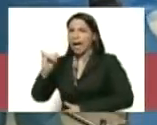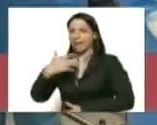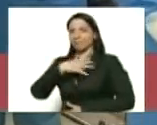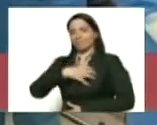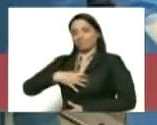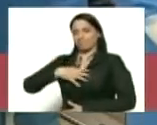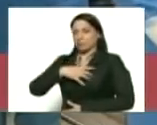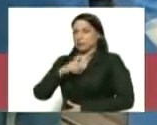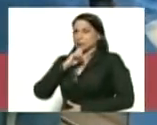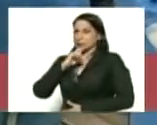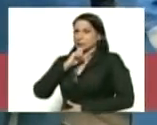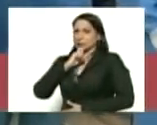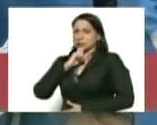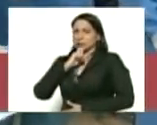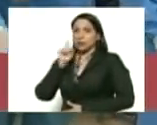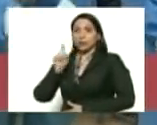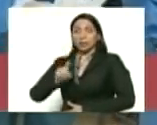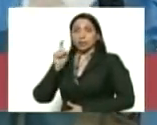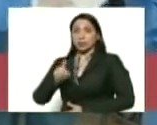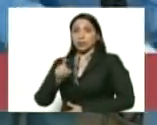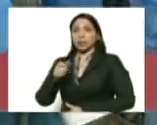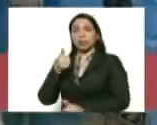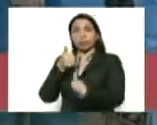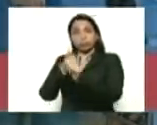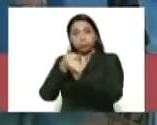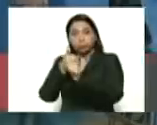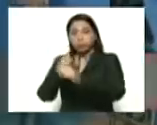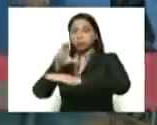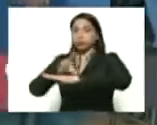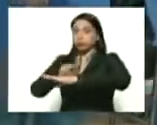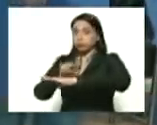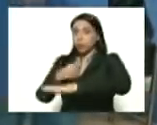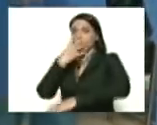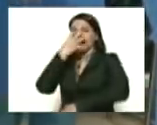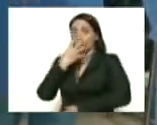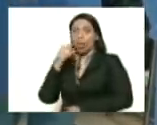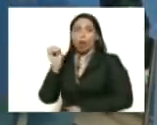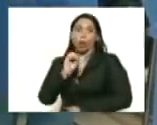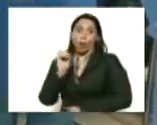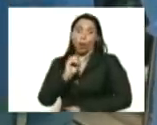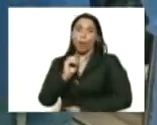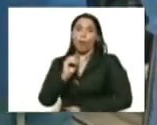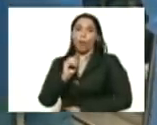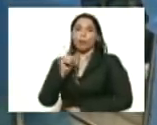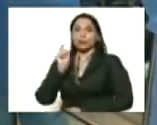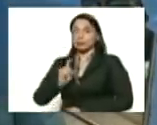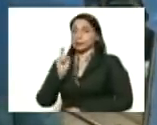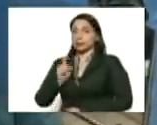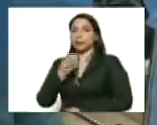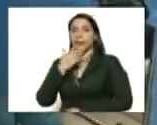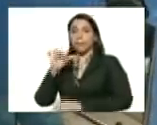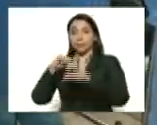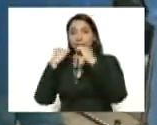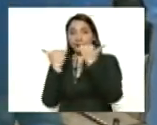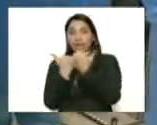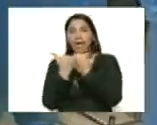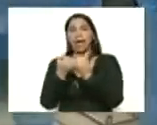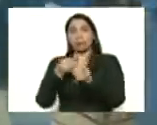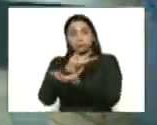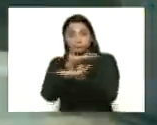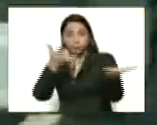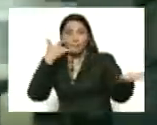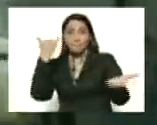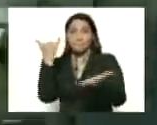complicación y requieran de asistencia de ventilación mecánica o asistida esta sala cuenta como ustedes lo pueden